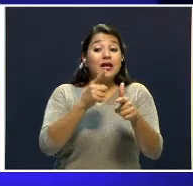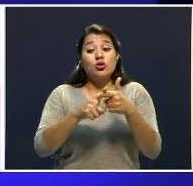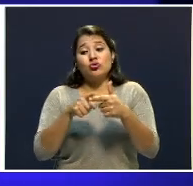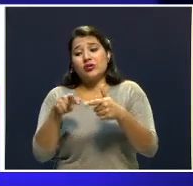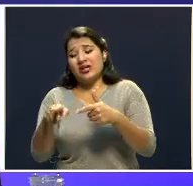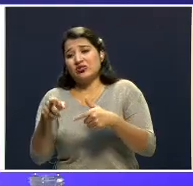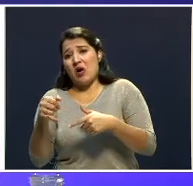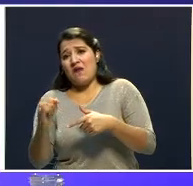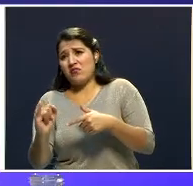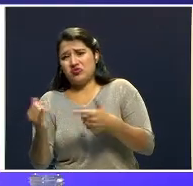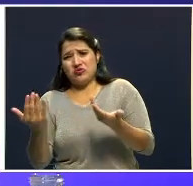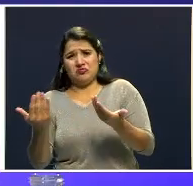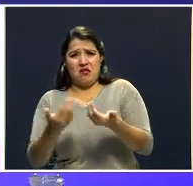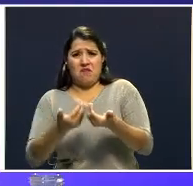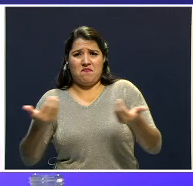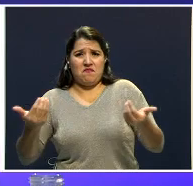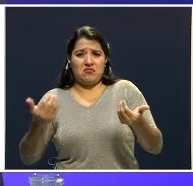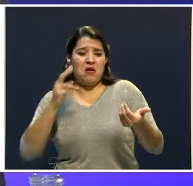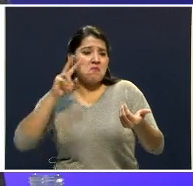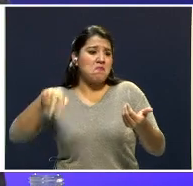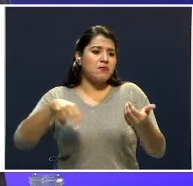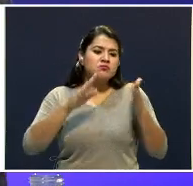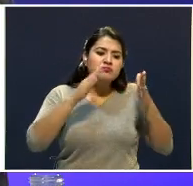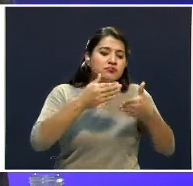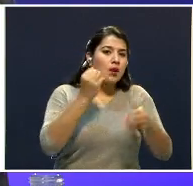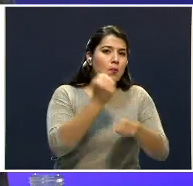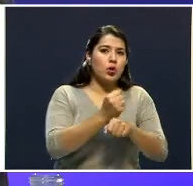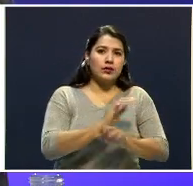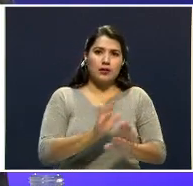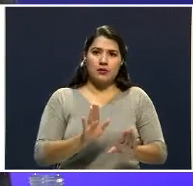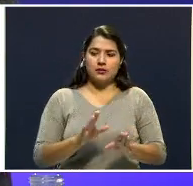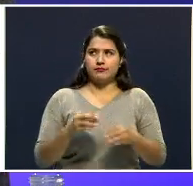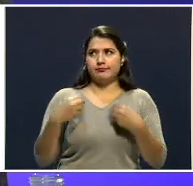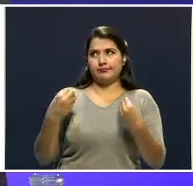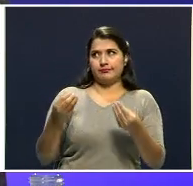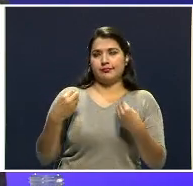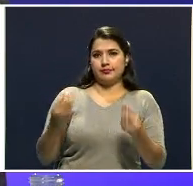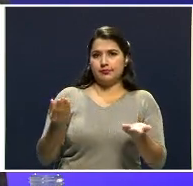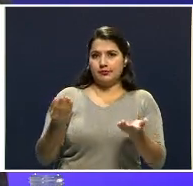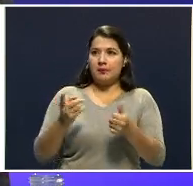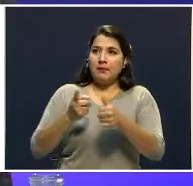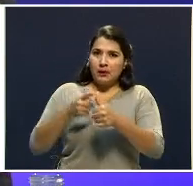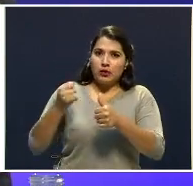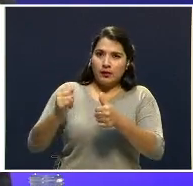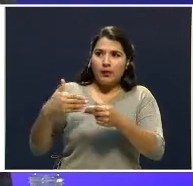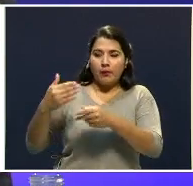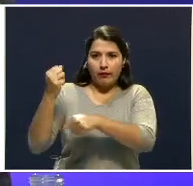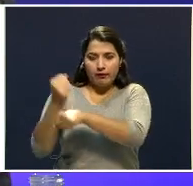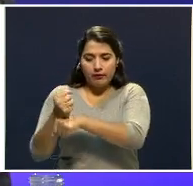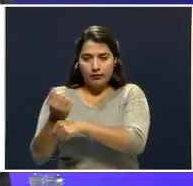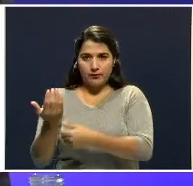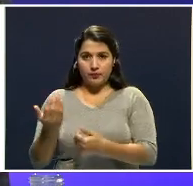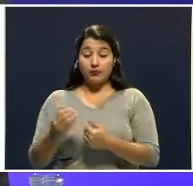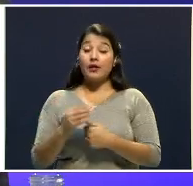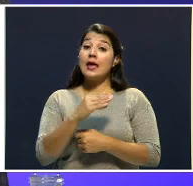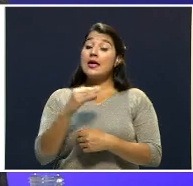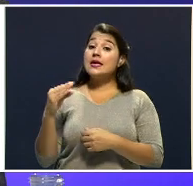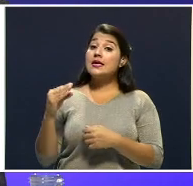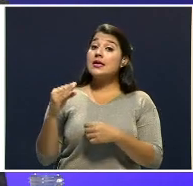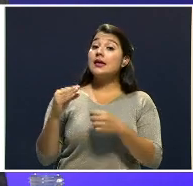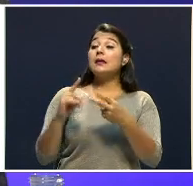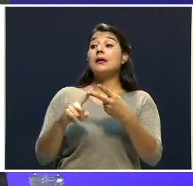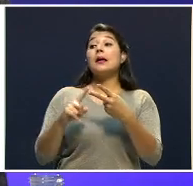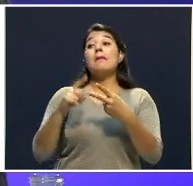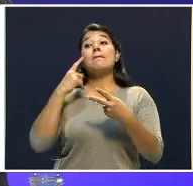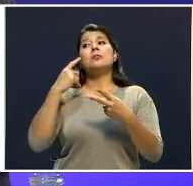Totalmente... Esto era el módulo, eso es lo que condujo. Claro. Y sobre las relaciones, supuestas relaciones con la hermana del